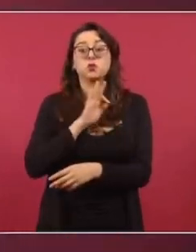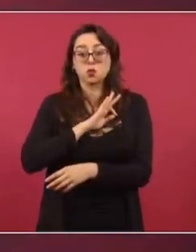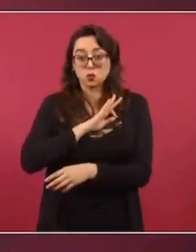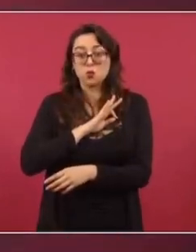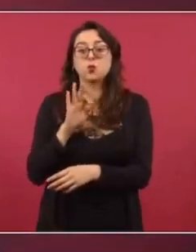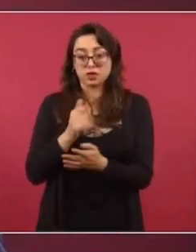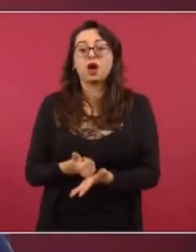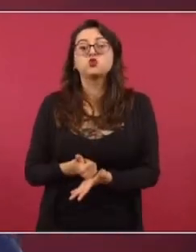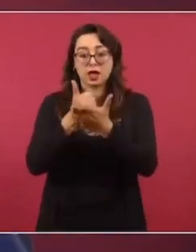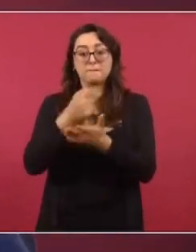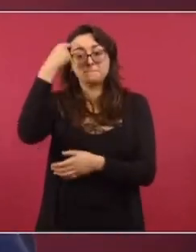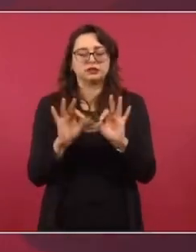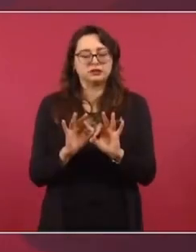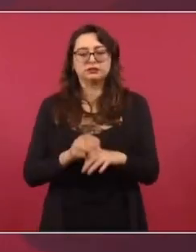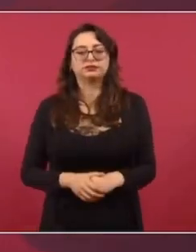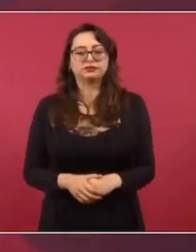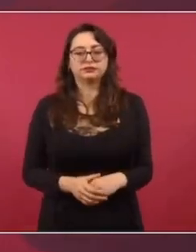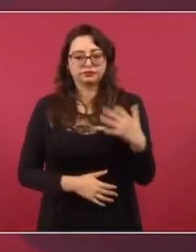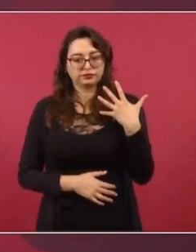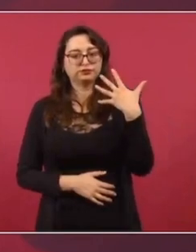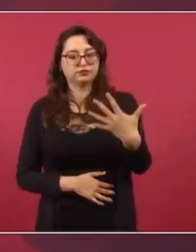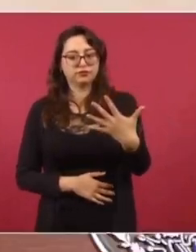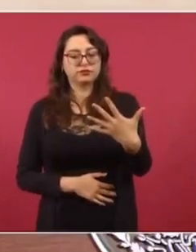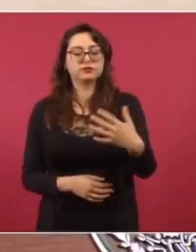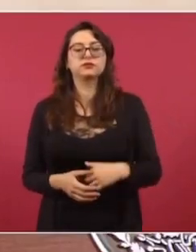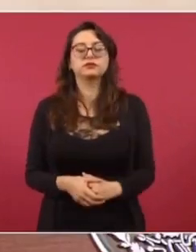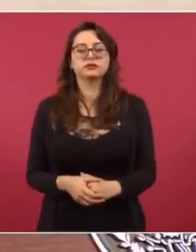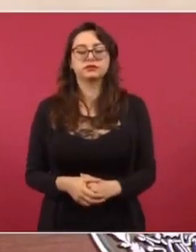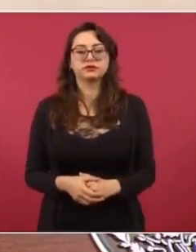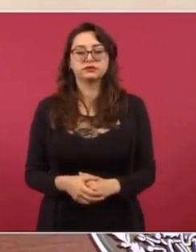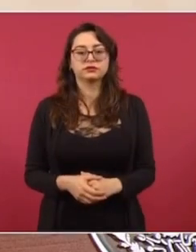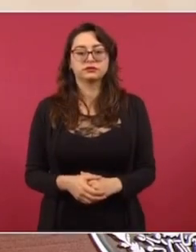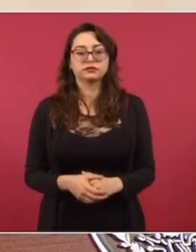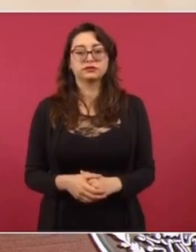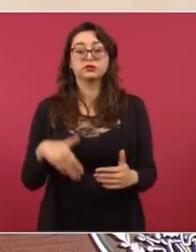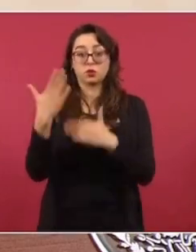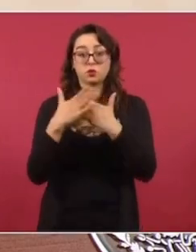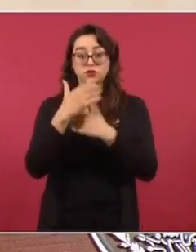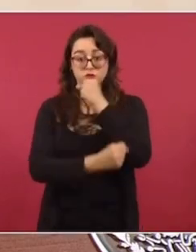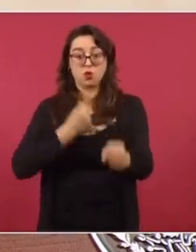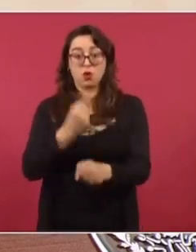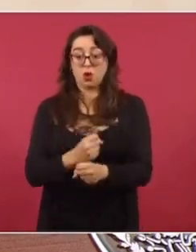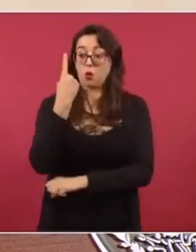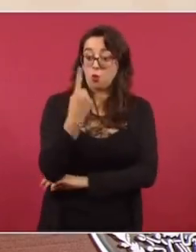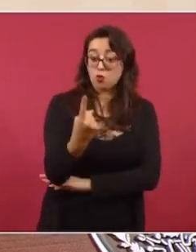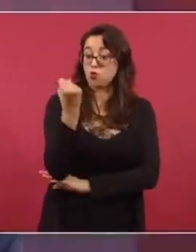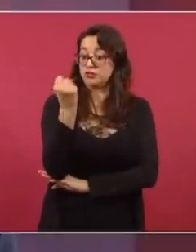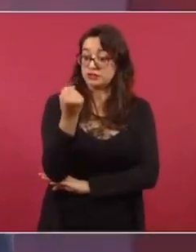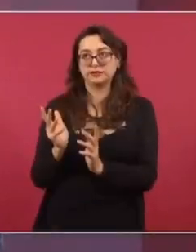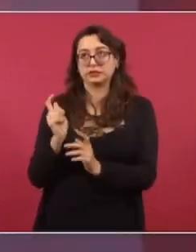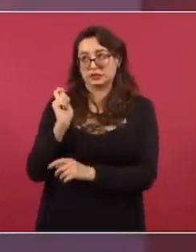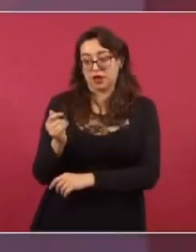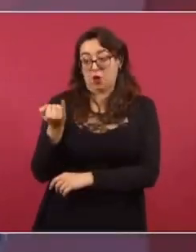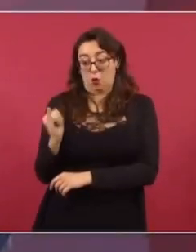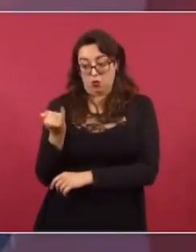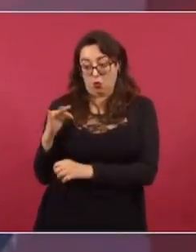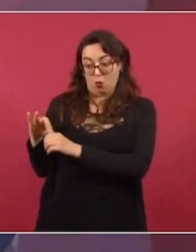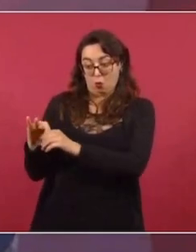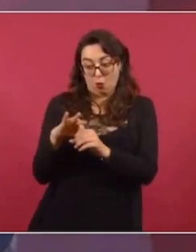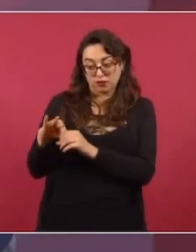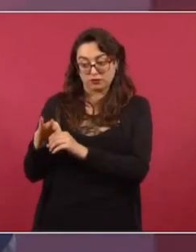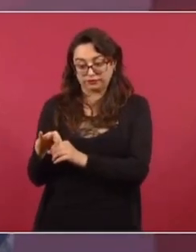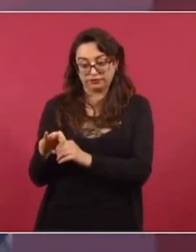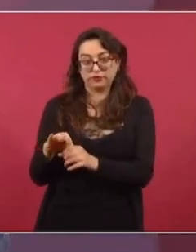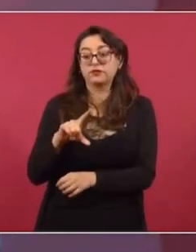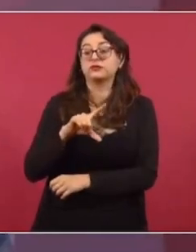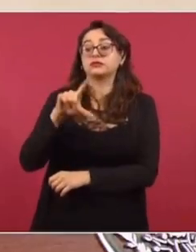en tareas de seguridad pública. Cinco, el primero de septiembre del año próximo, primero de septiembre del año próximo, a entrar